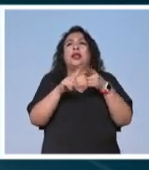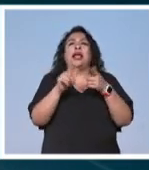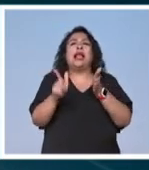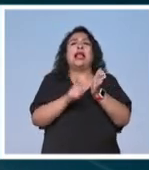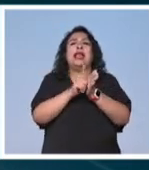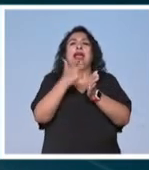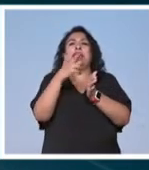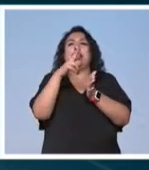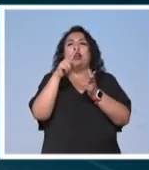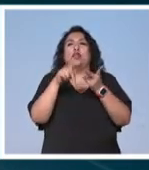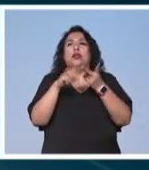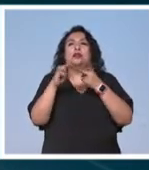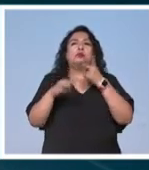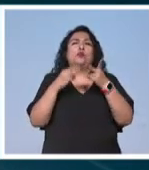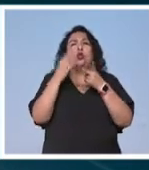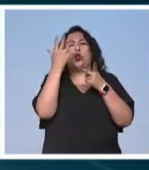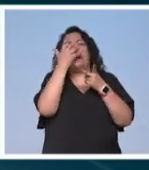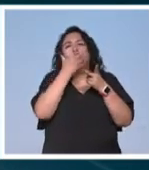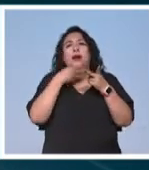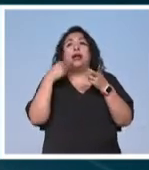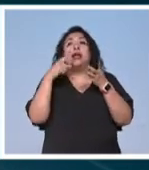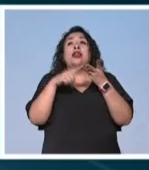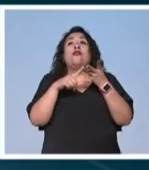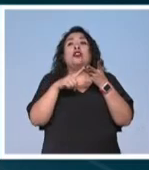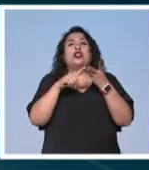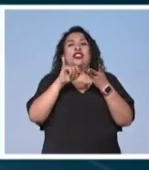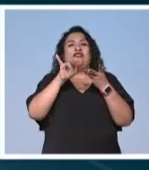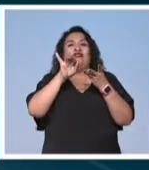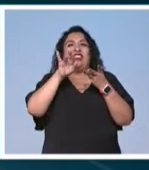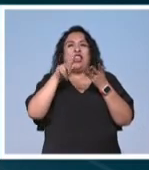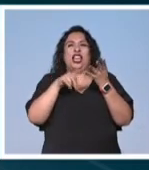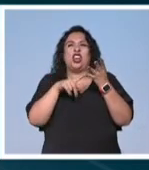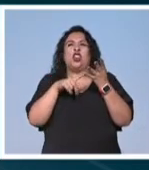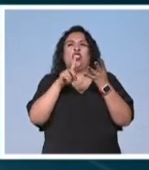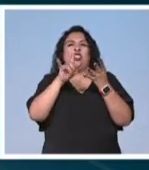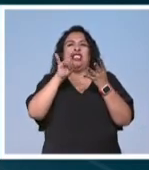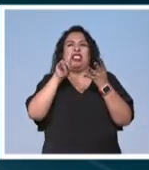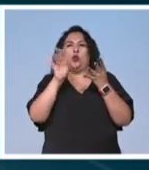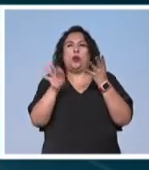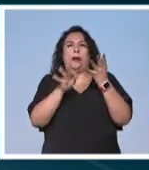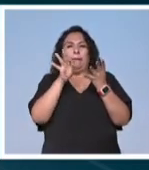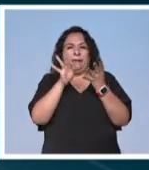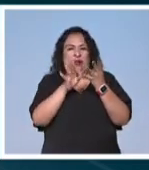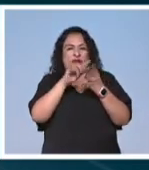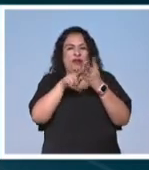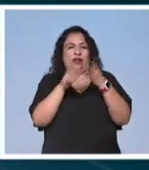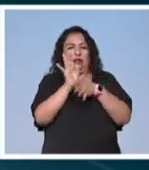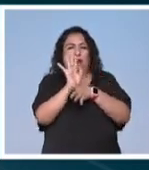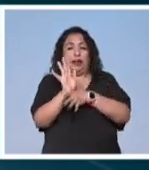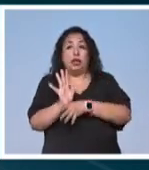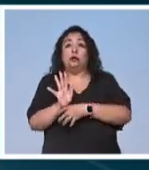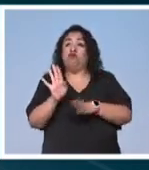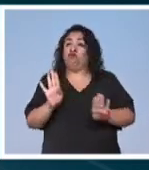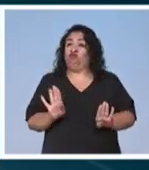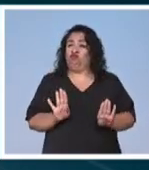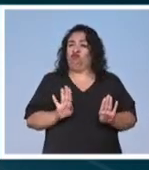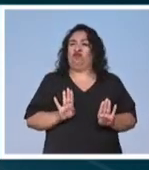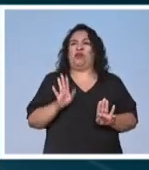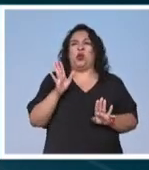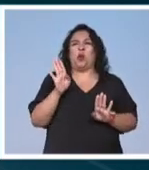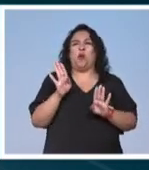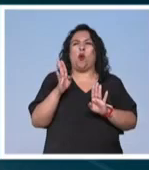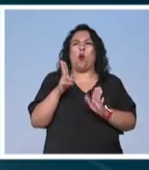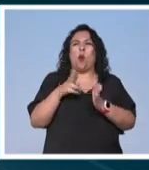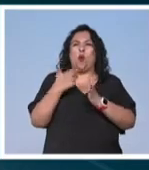La Ley de Herodes, Un Mundo Maravilloso, El Infierno y La Dictadura Perfecta. Con su característico estilo satírico y